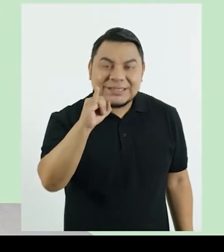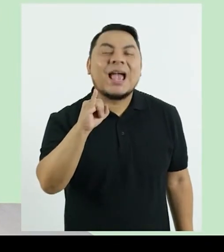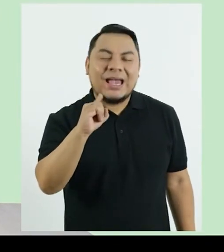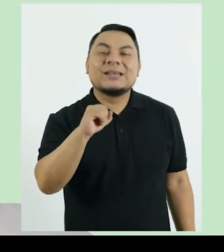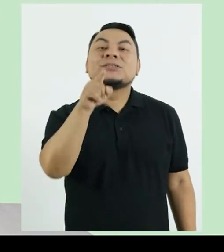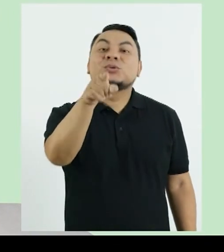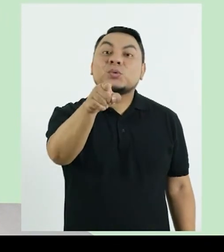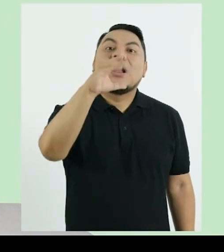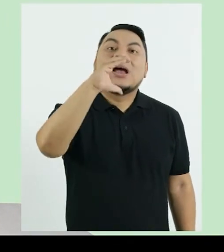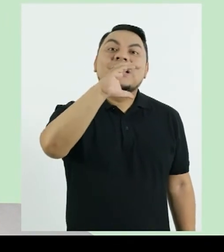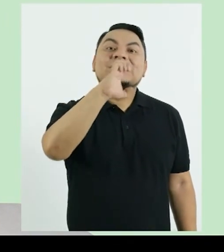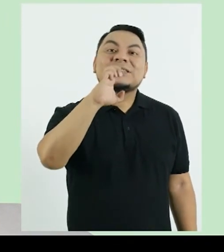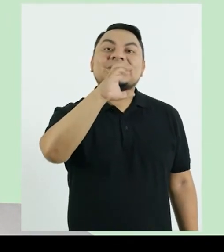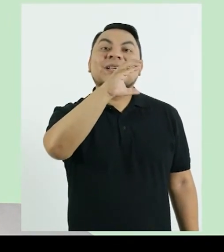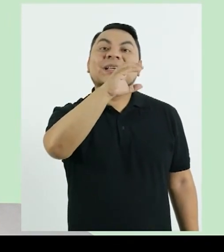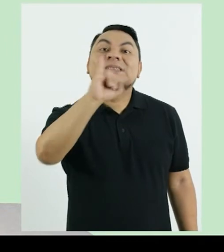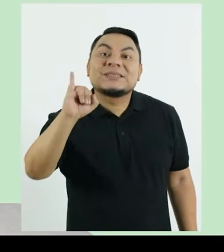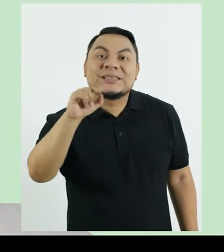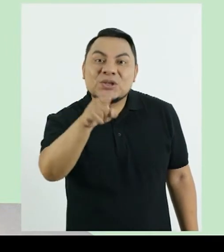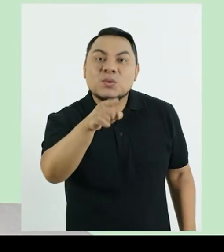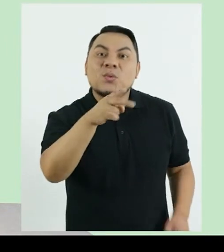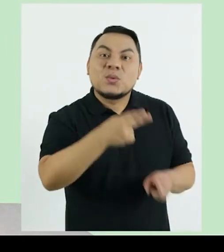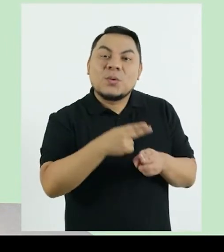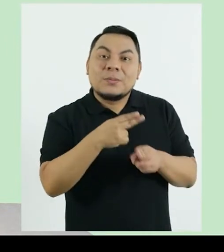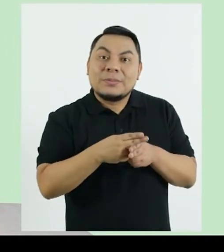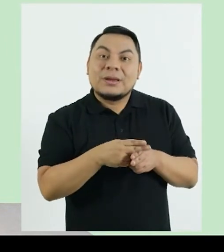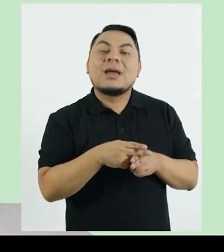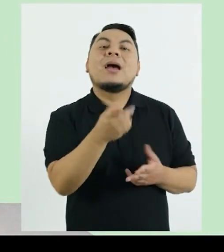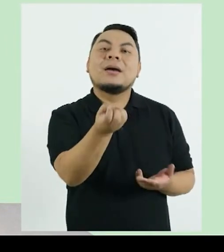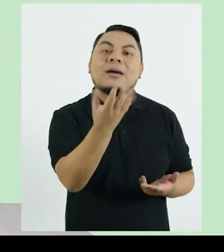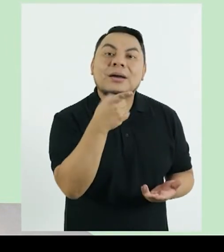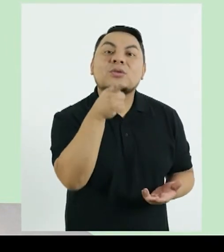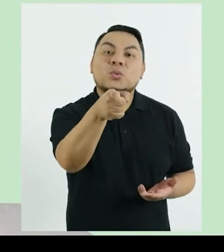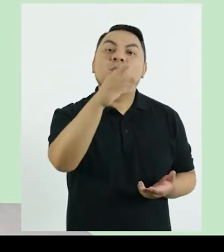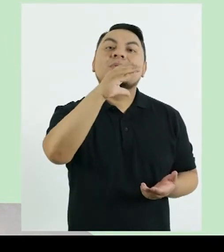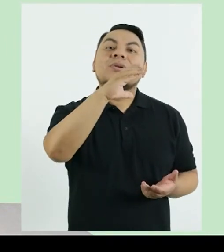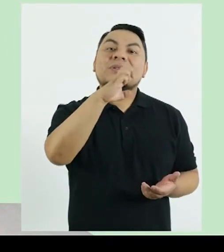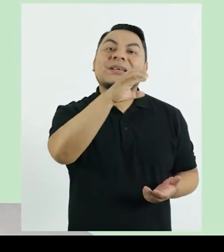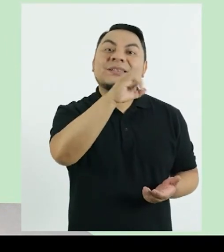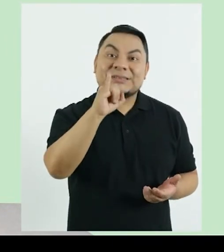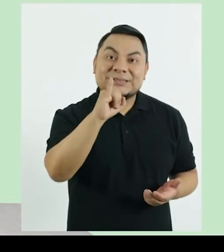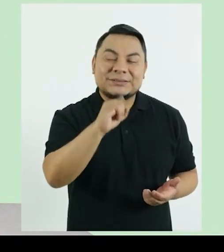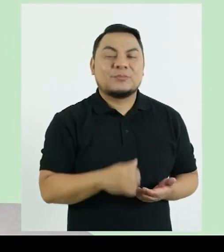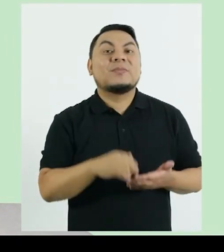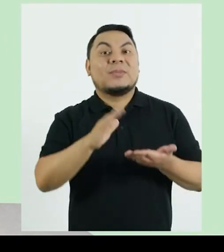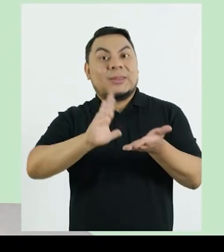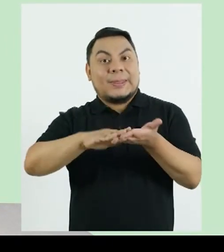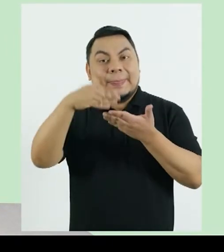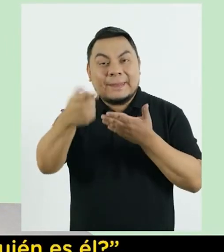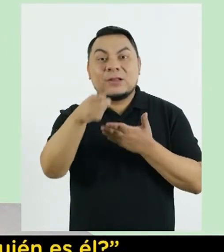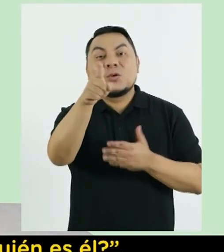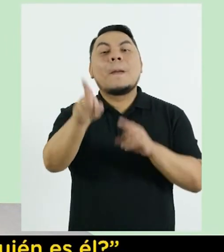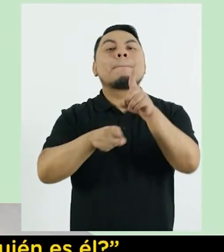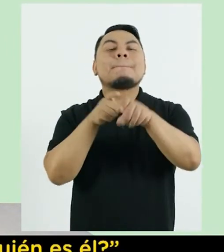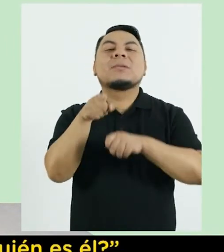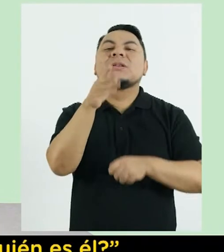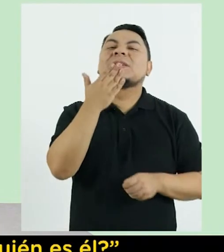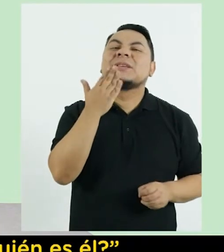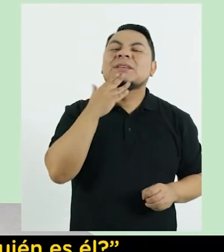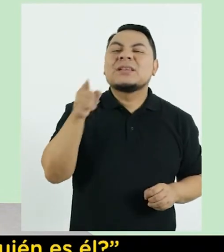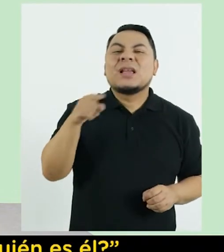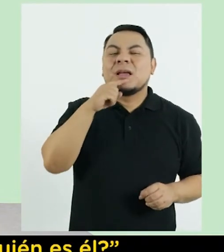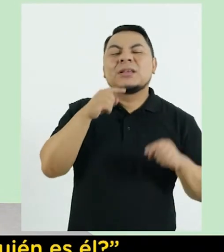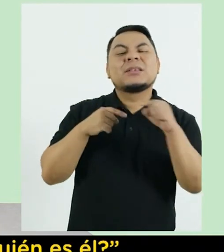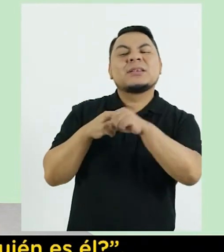Ceci? Ceci Ceci Ceci Si Tú eres Ceci Después